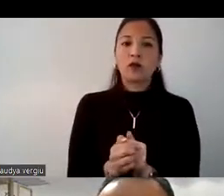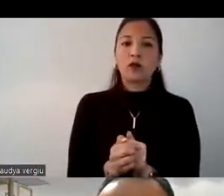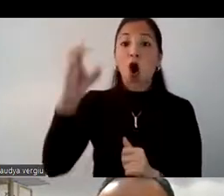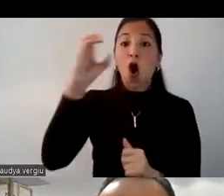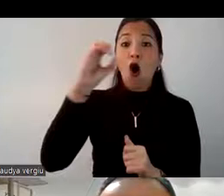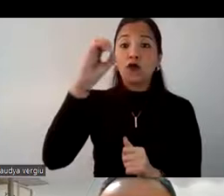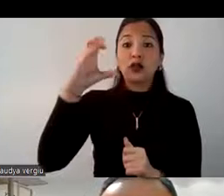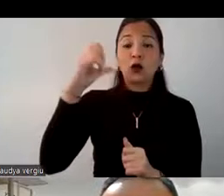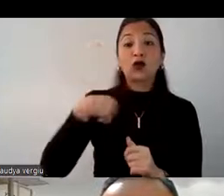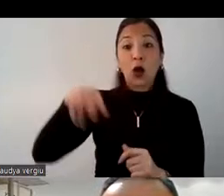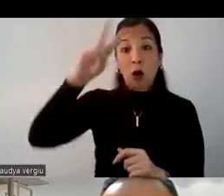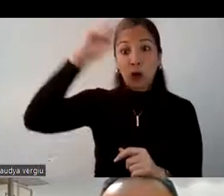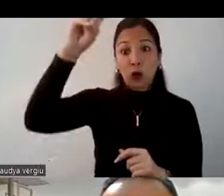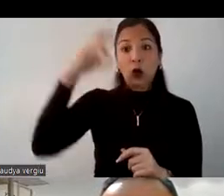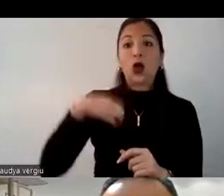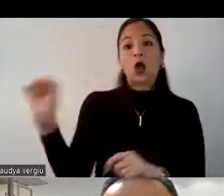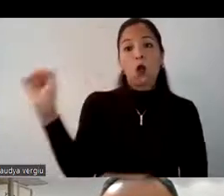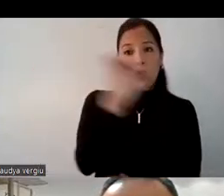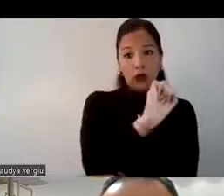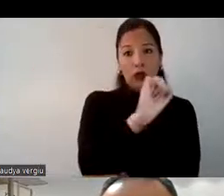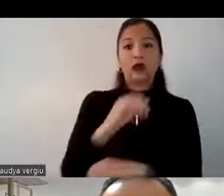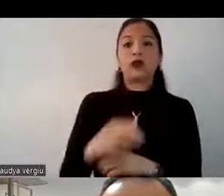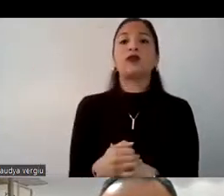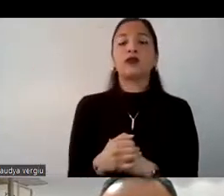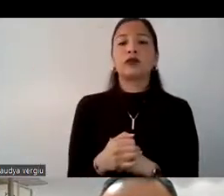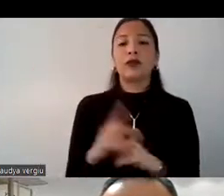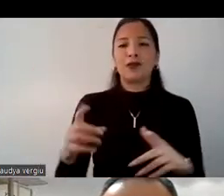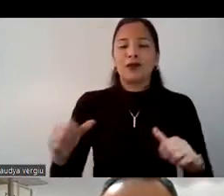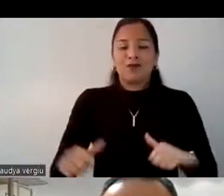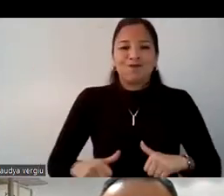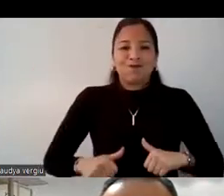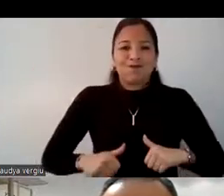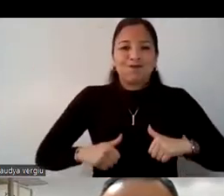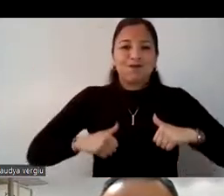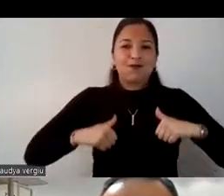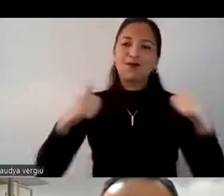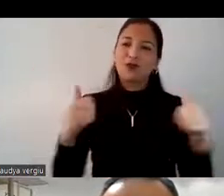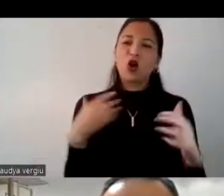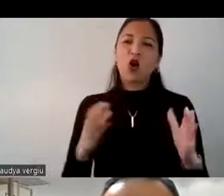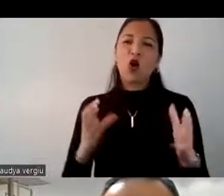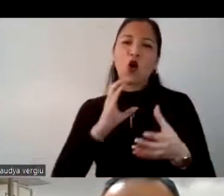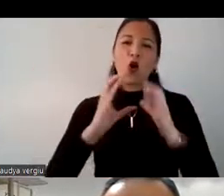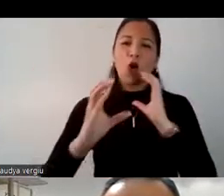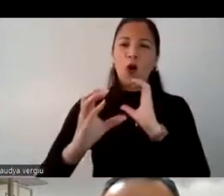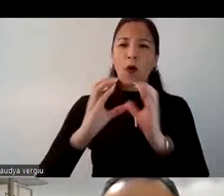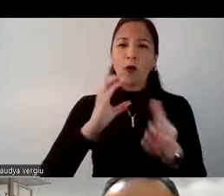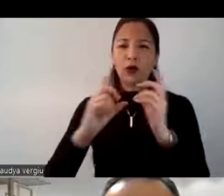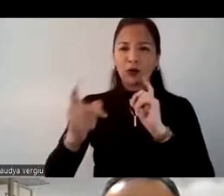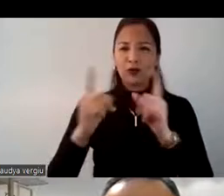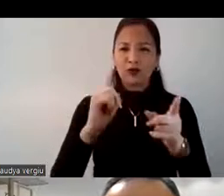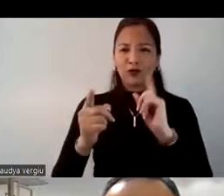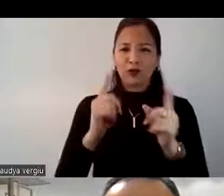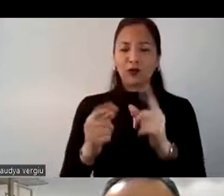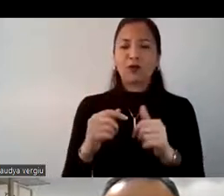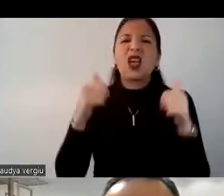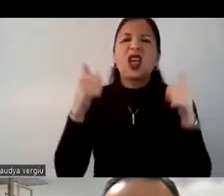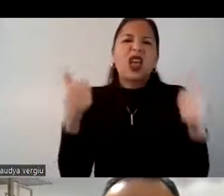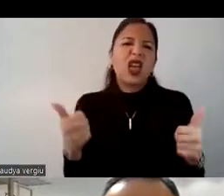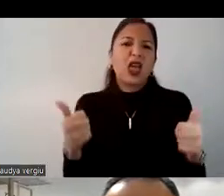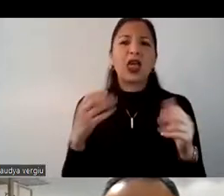del Perú en Ecuador. Es un privilegio poder compartir con ustedes algunas de las